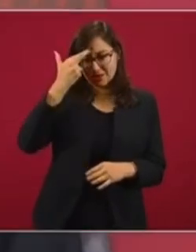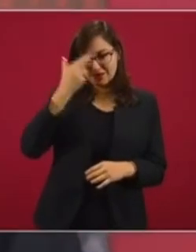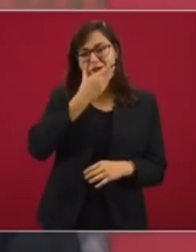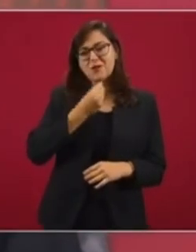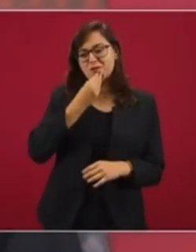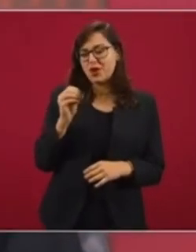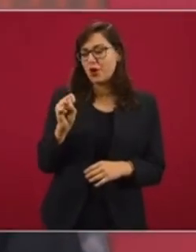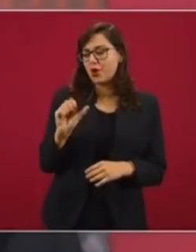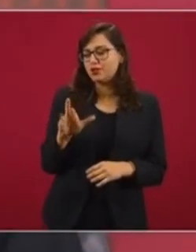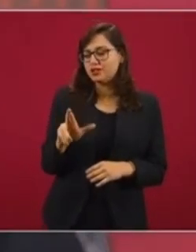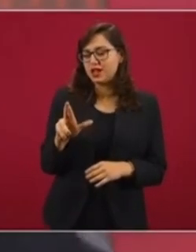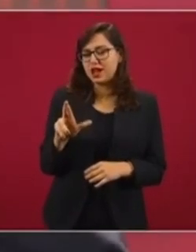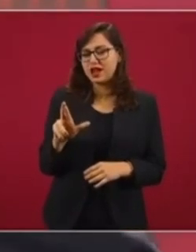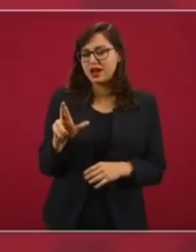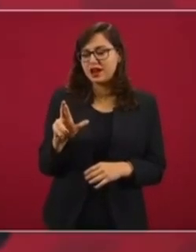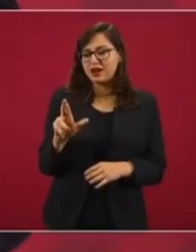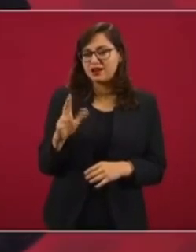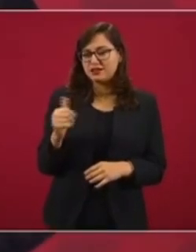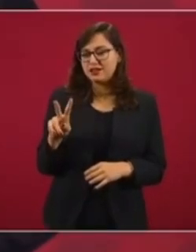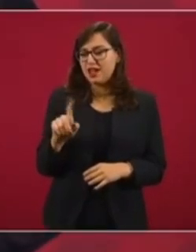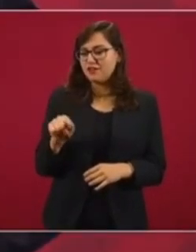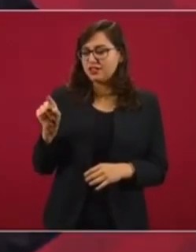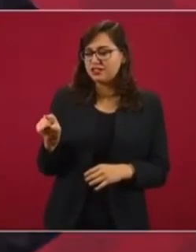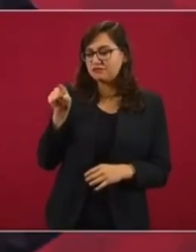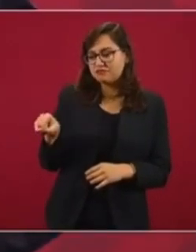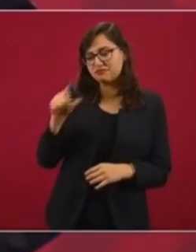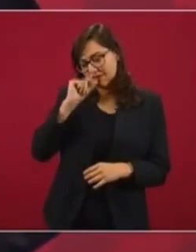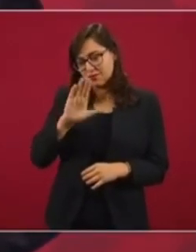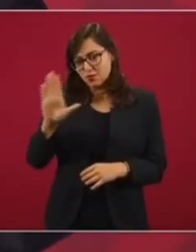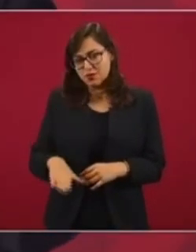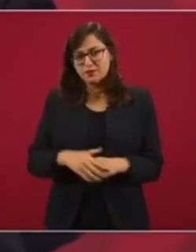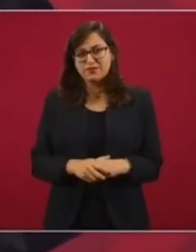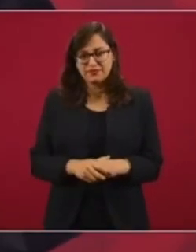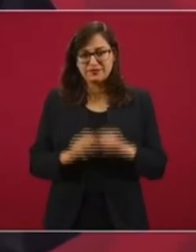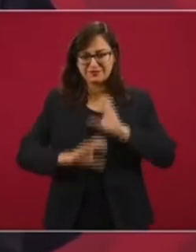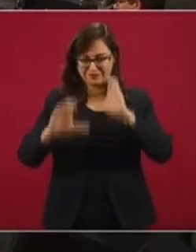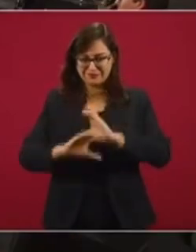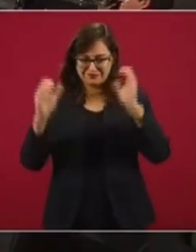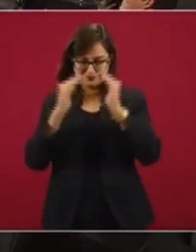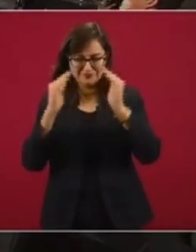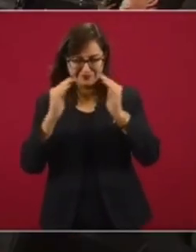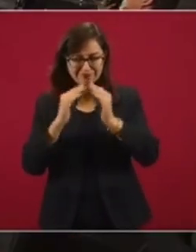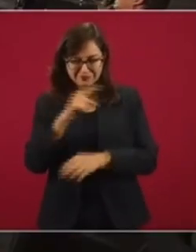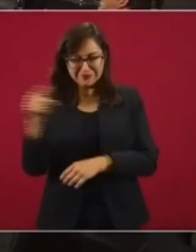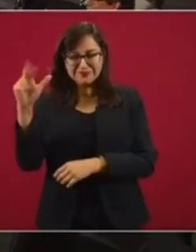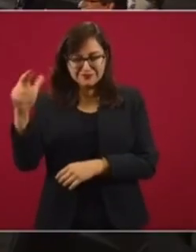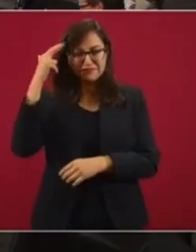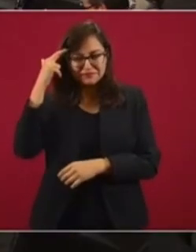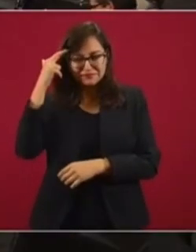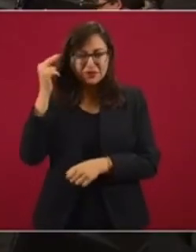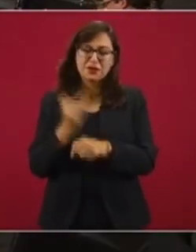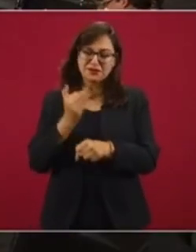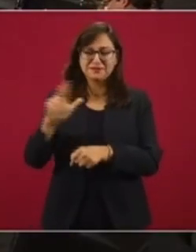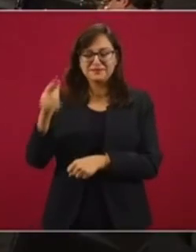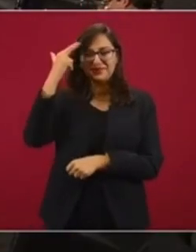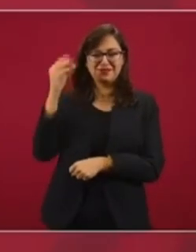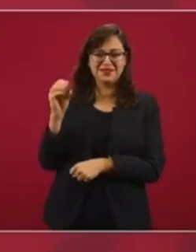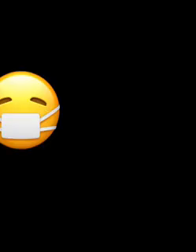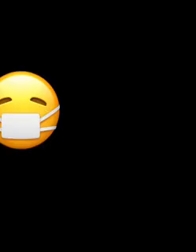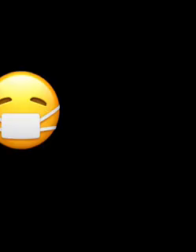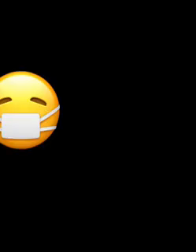Oscar Chávez. Y a casita se llamaba, ¿no? Hola. Y lo recordamos.